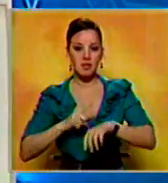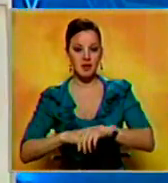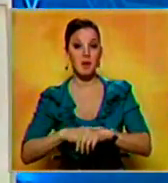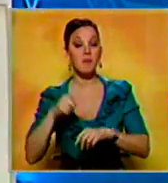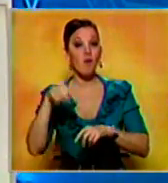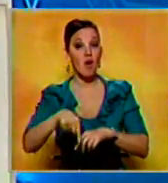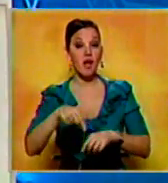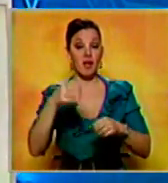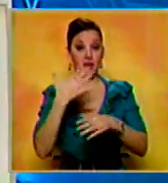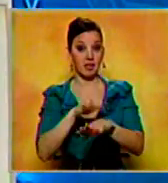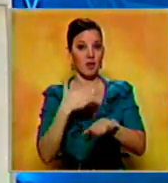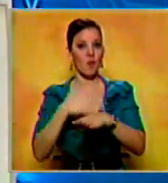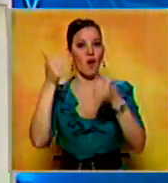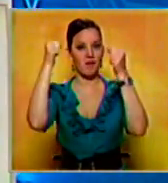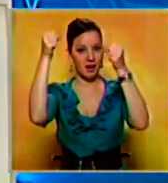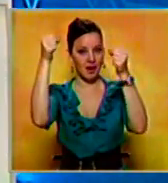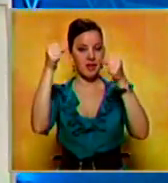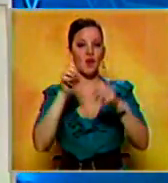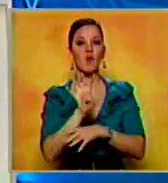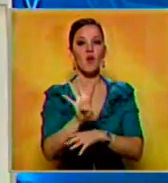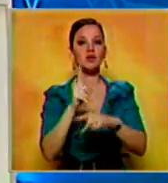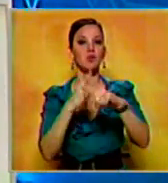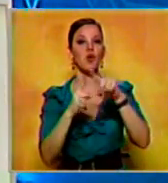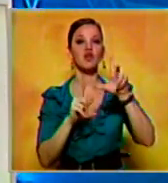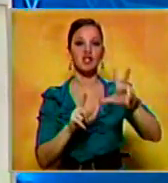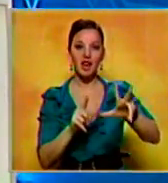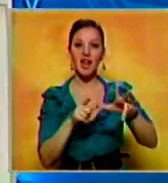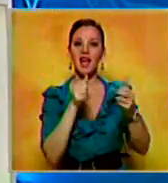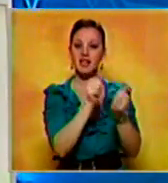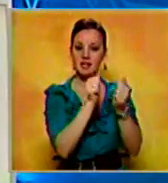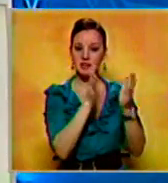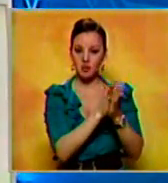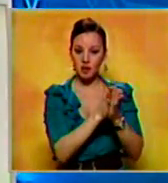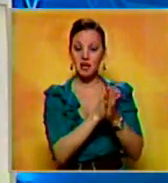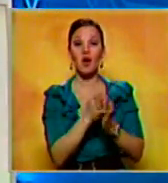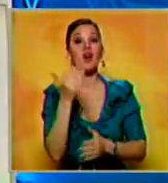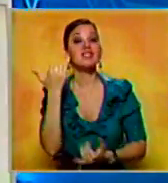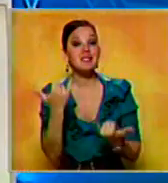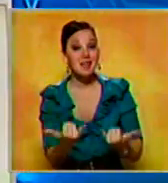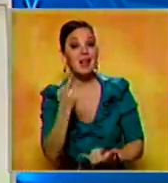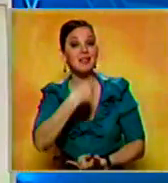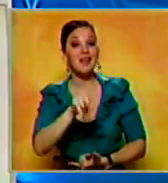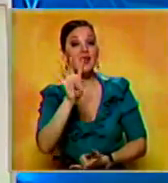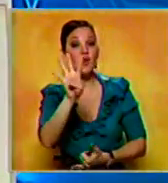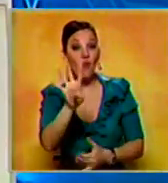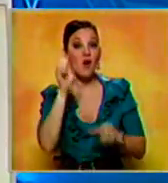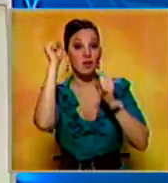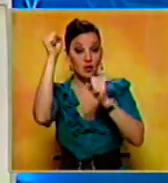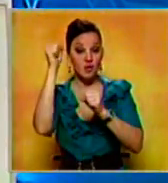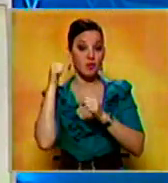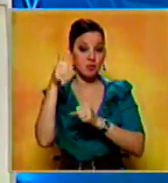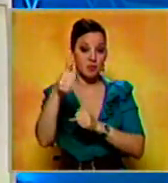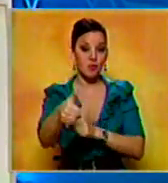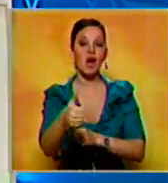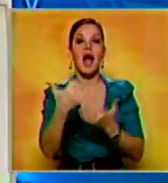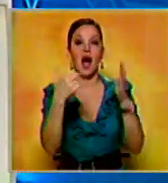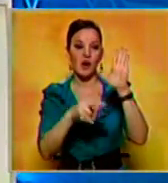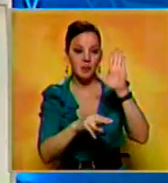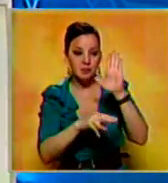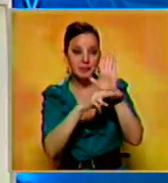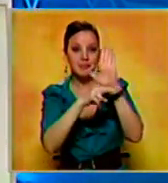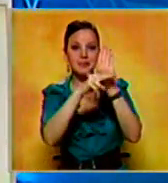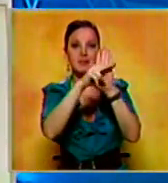vencieron a Caribe de Anzuategui cuatro carreras por tres para sumar así su cuarto triunfo en fila y además escalaron al tercer lugar de la